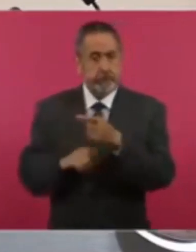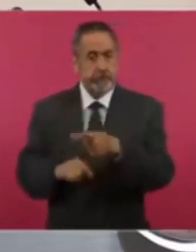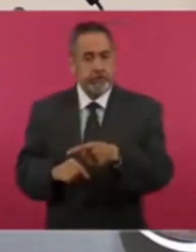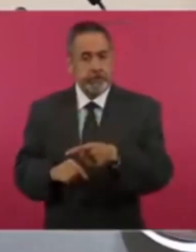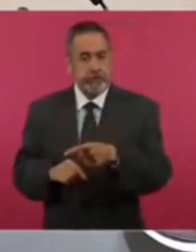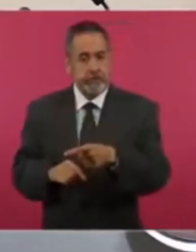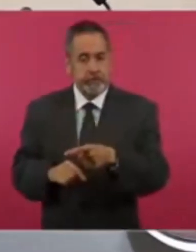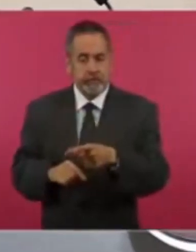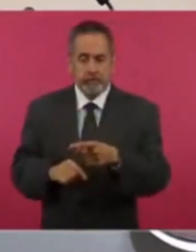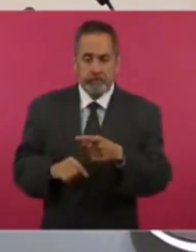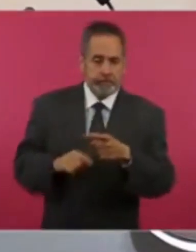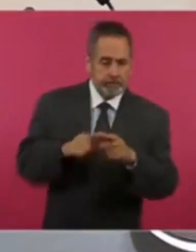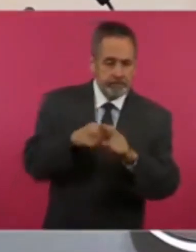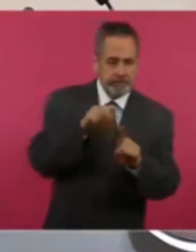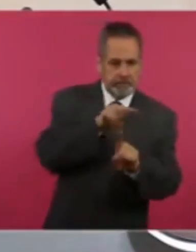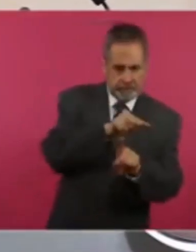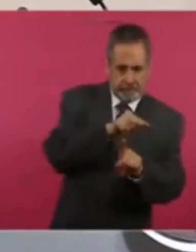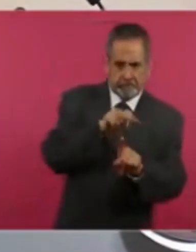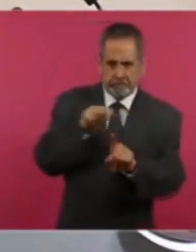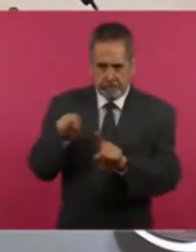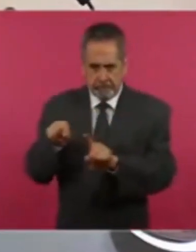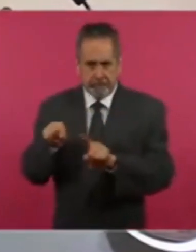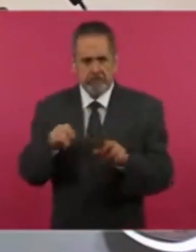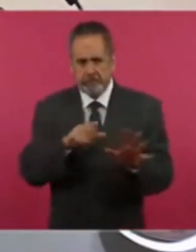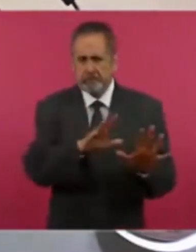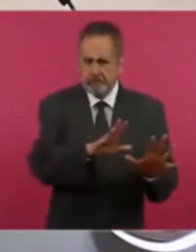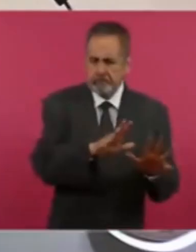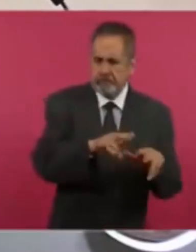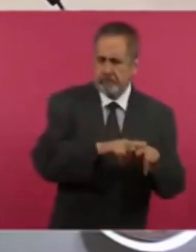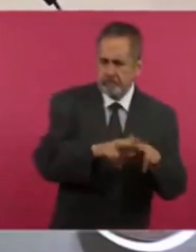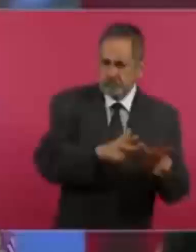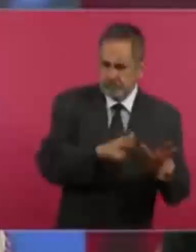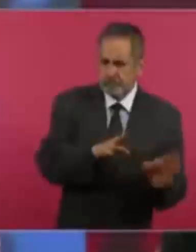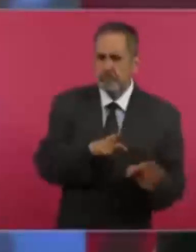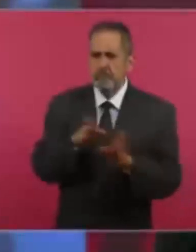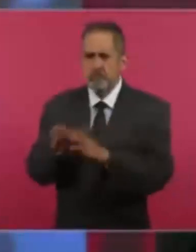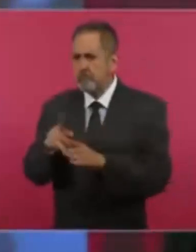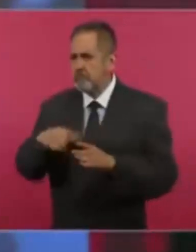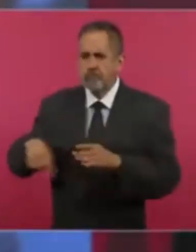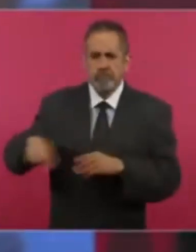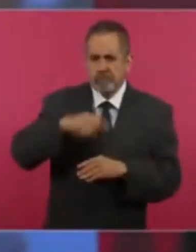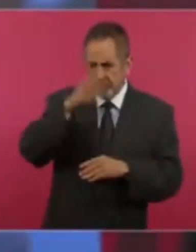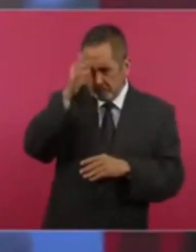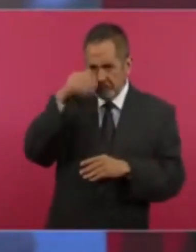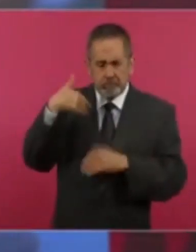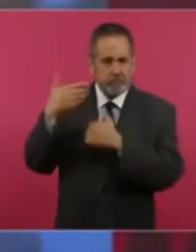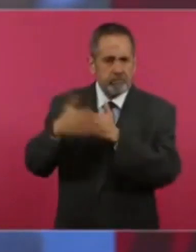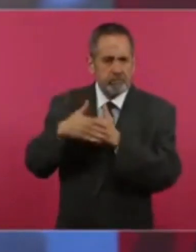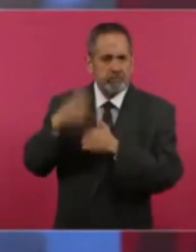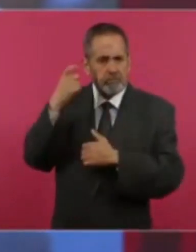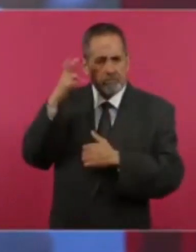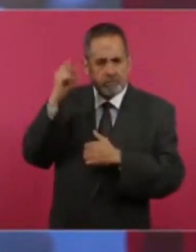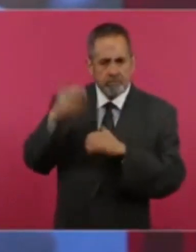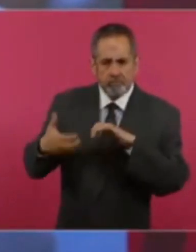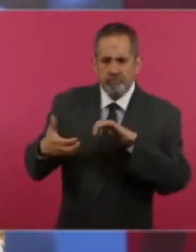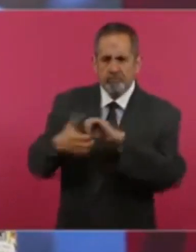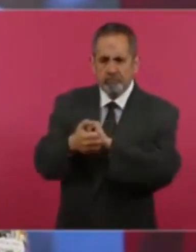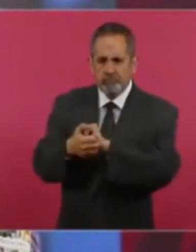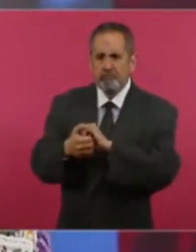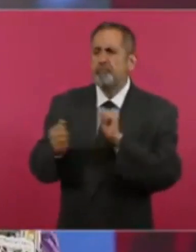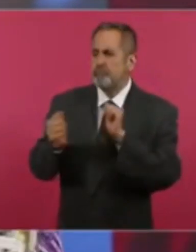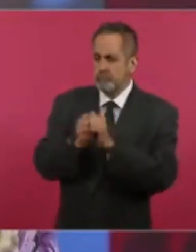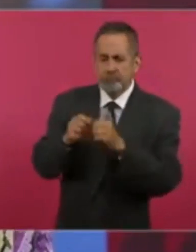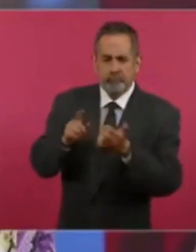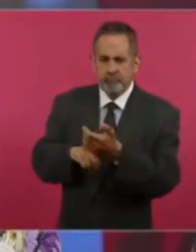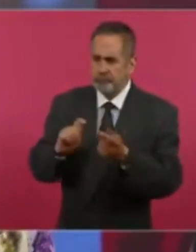estas dos diferentes perspectivas, con el enfoque del nuevo Acuerdo por el Bienestar y Desarrollo de Quintana Roo que hemos implementado en nuestro gobierno